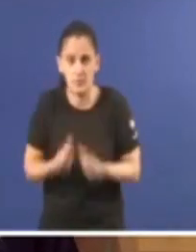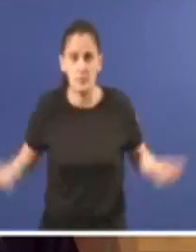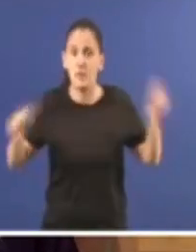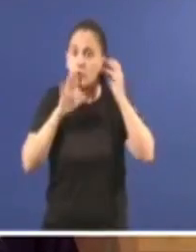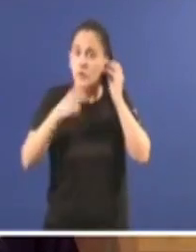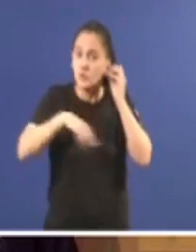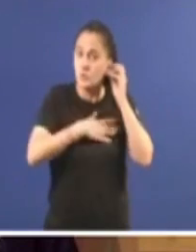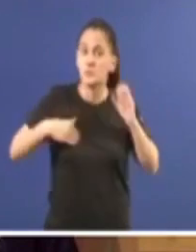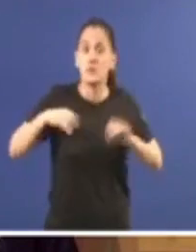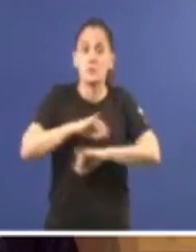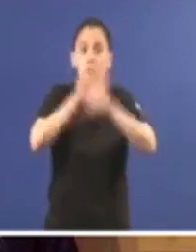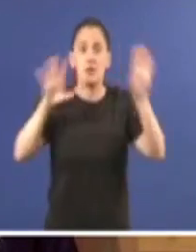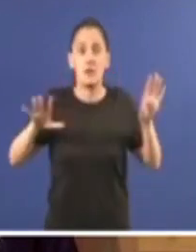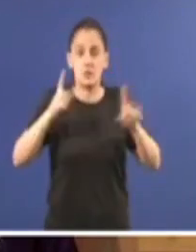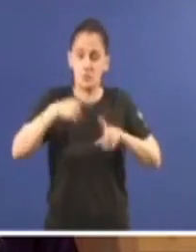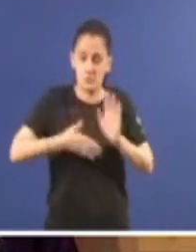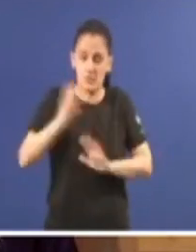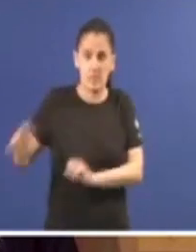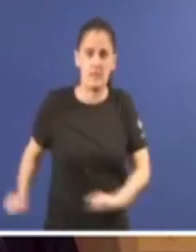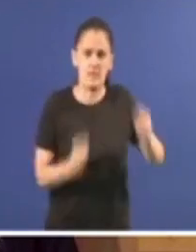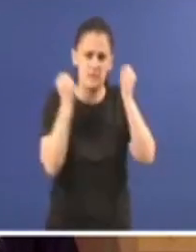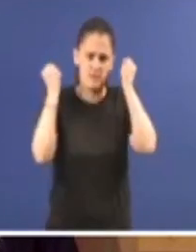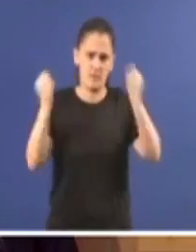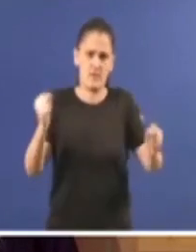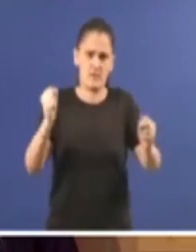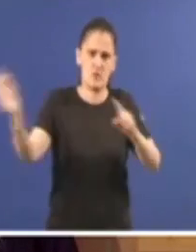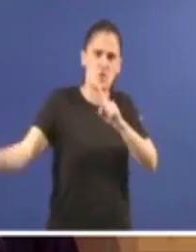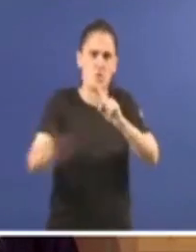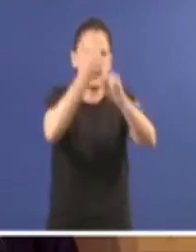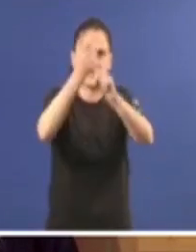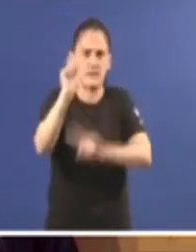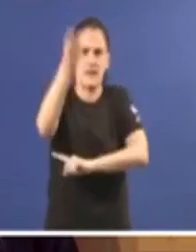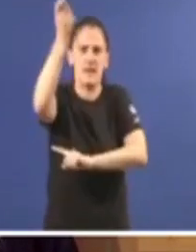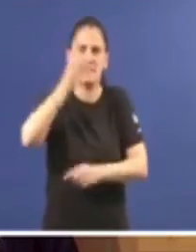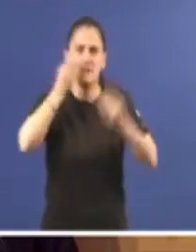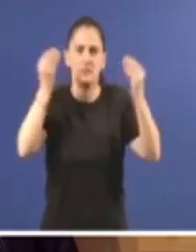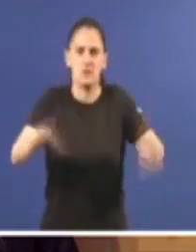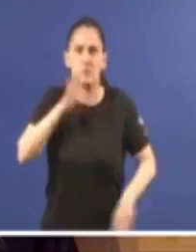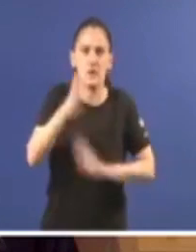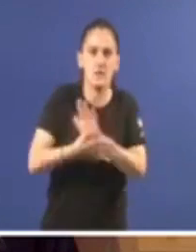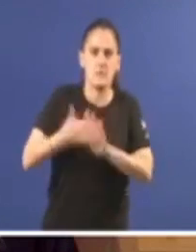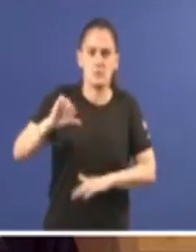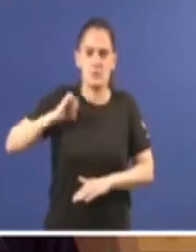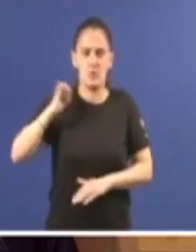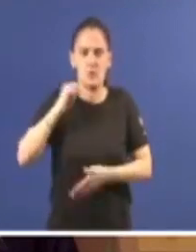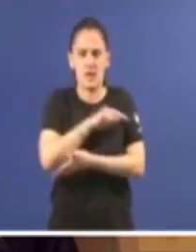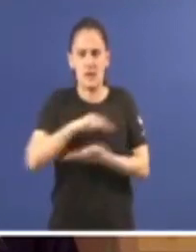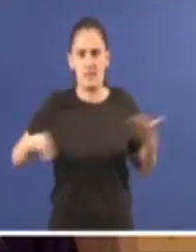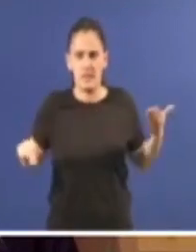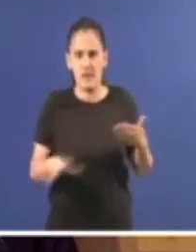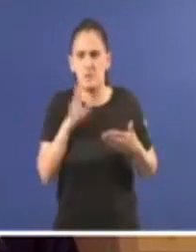claro que imos defender con uñas e dentes unha conquista histórica porque estamos falando da saúde dos galegos e das galegas.